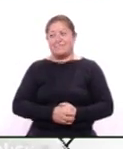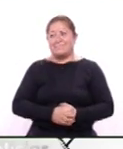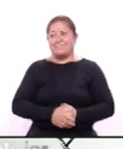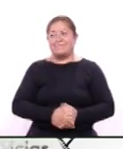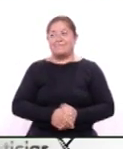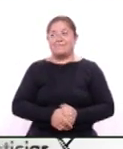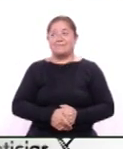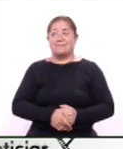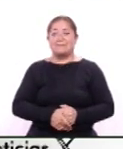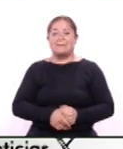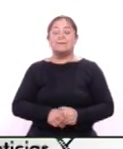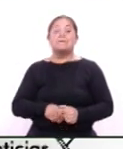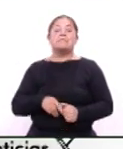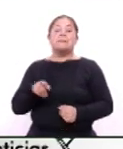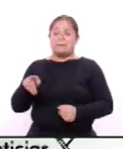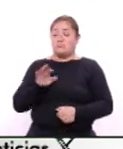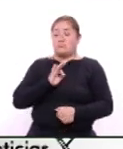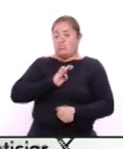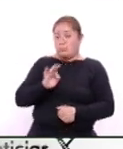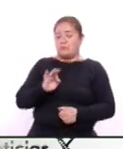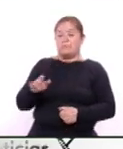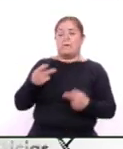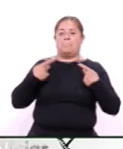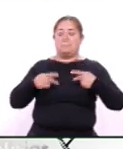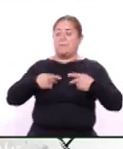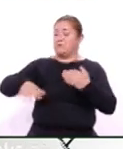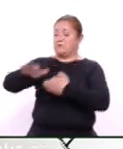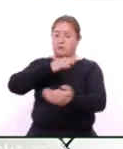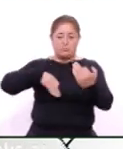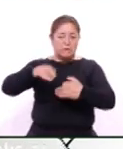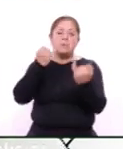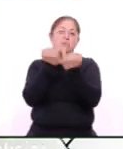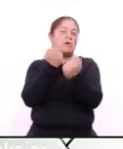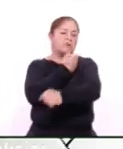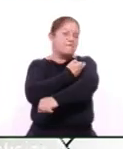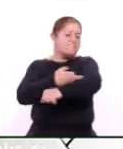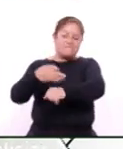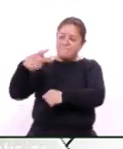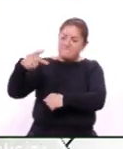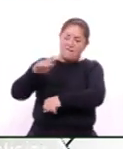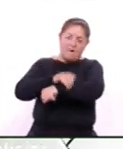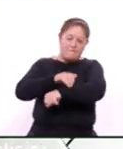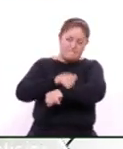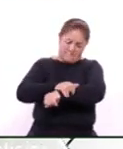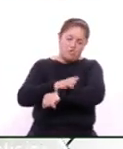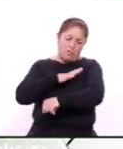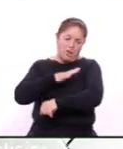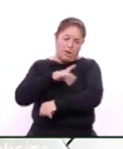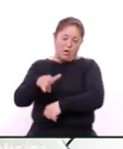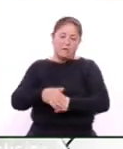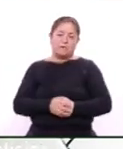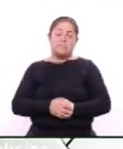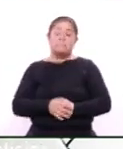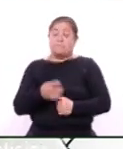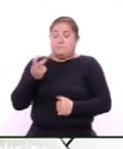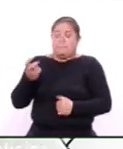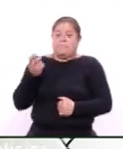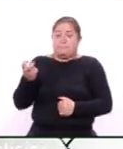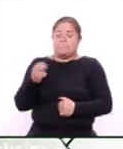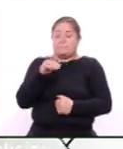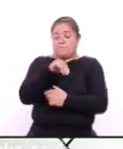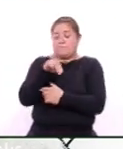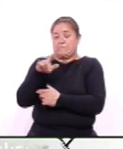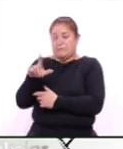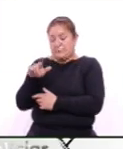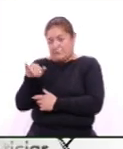que permitirá a las personas de la ciudad a sus familiares amigos todavía de Miguel